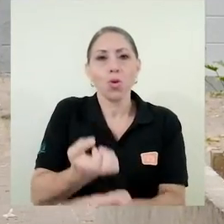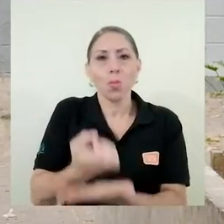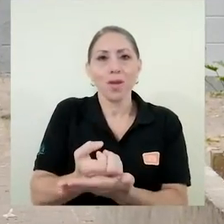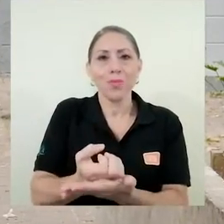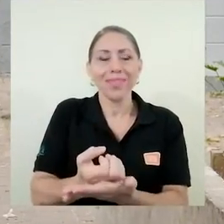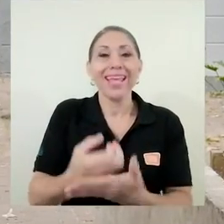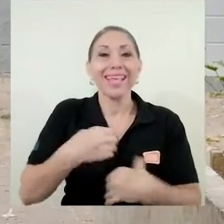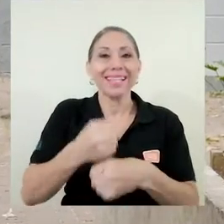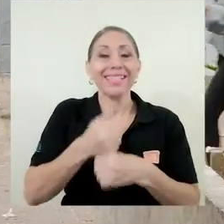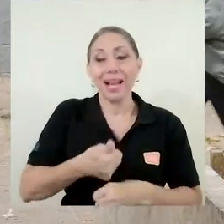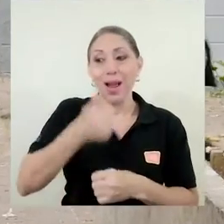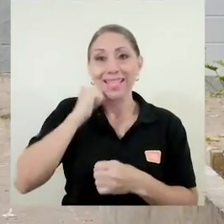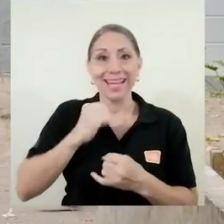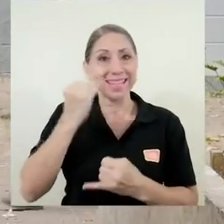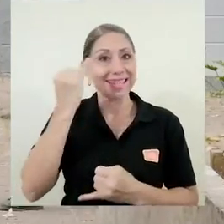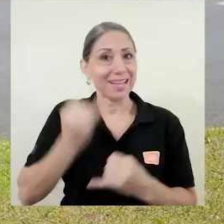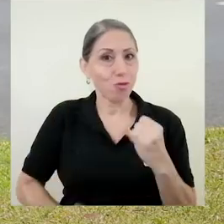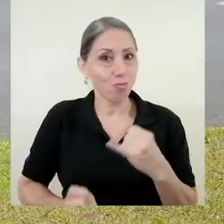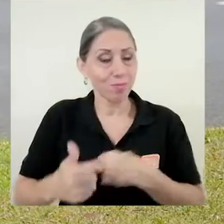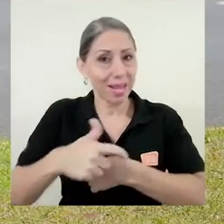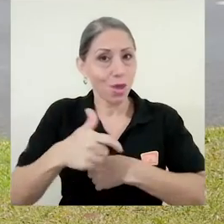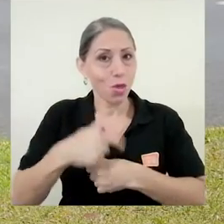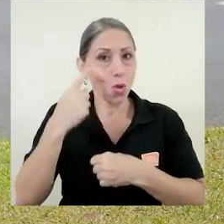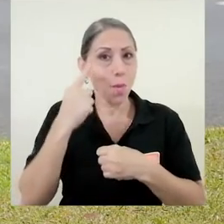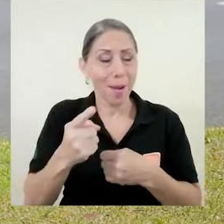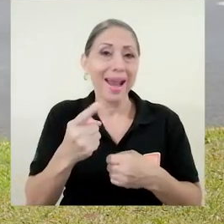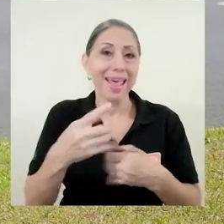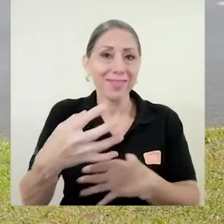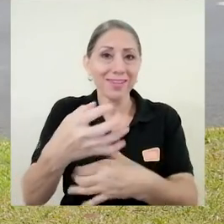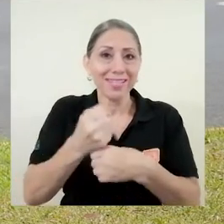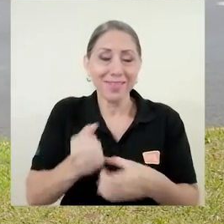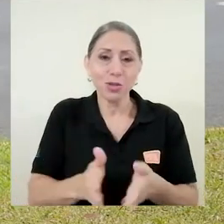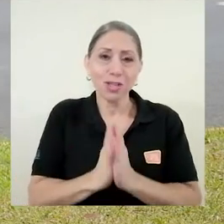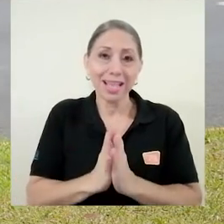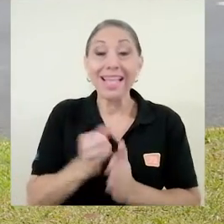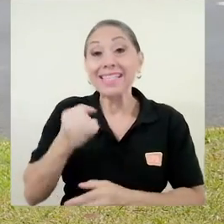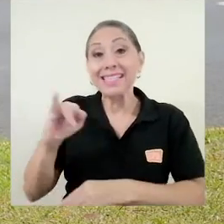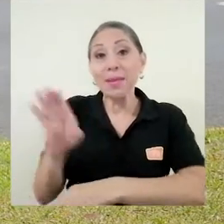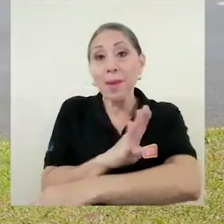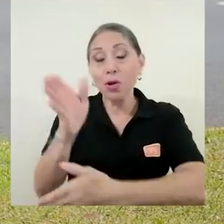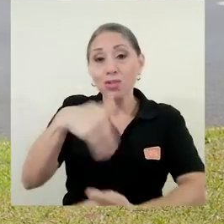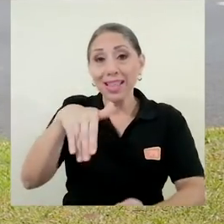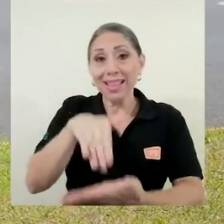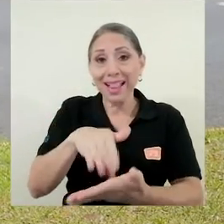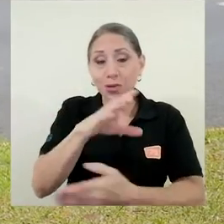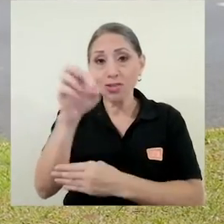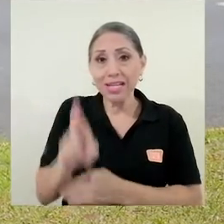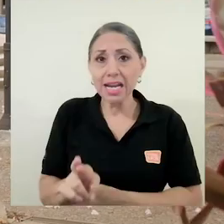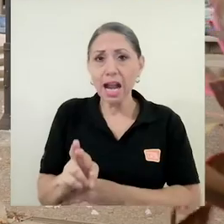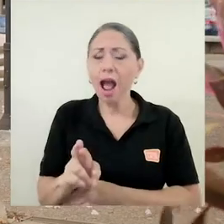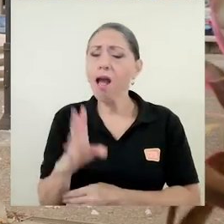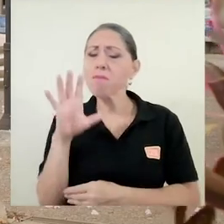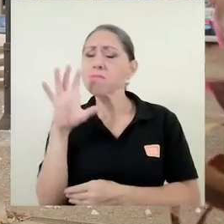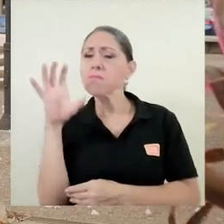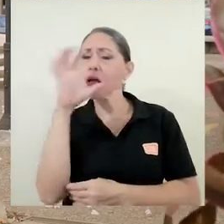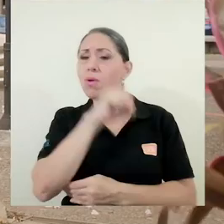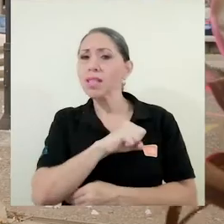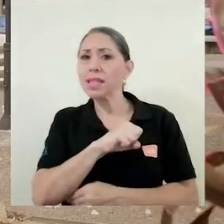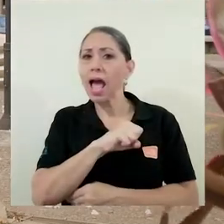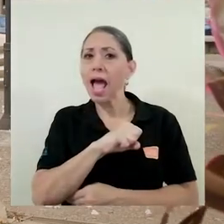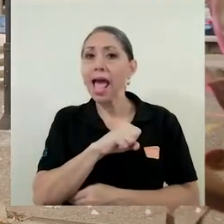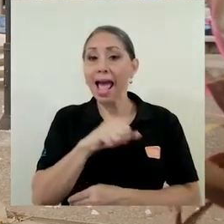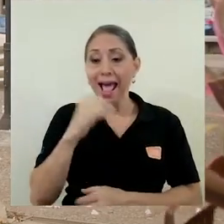que se cerró el periodo de recepción. Si el Banco Central de Costa Rica determina que al concluir el 2020 se da un